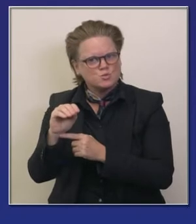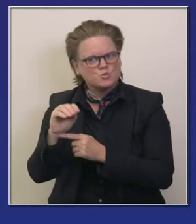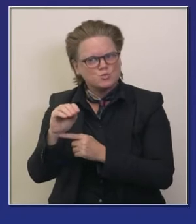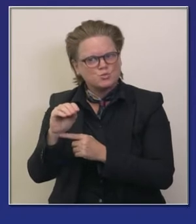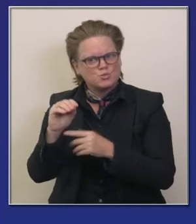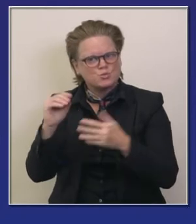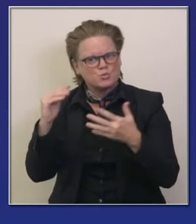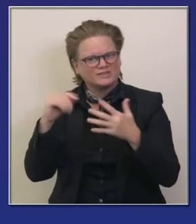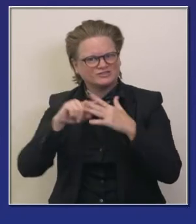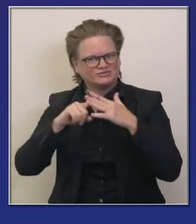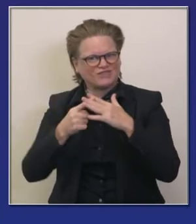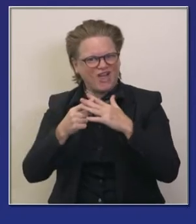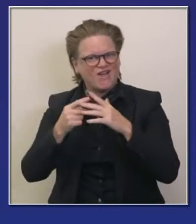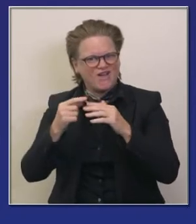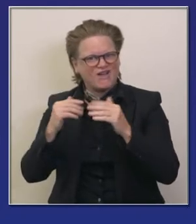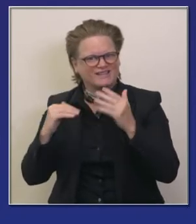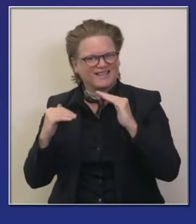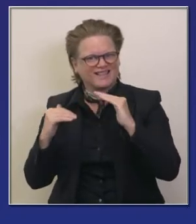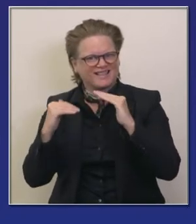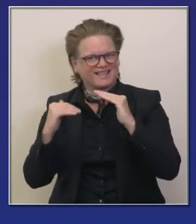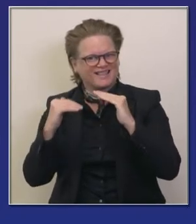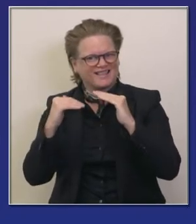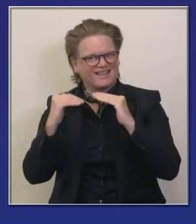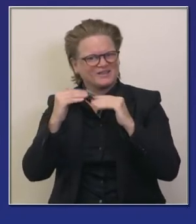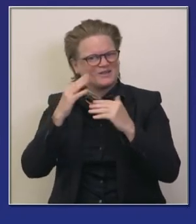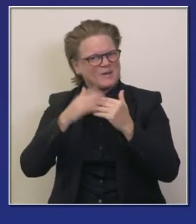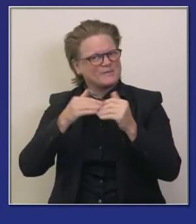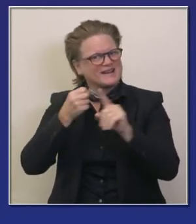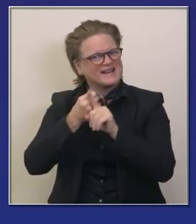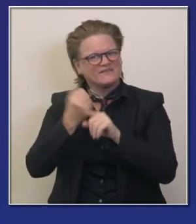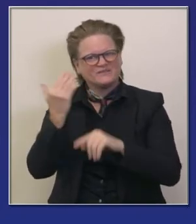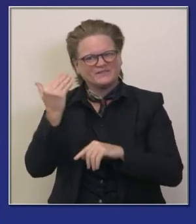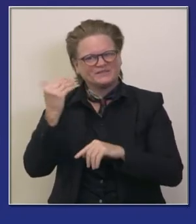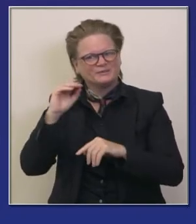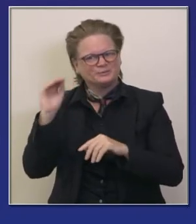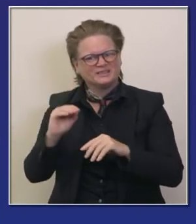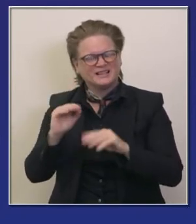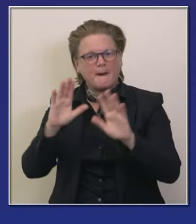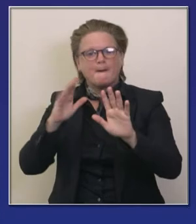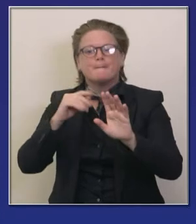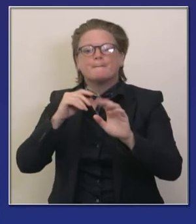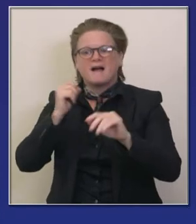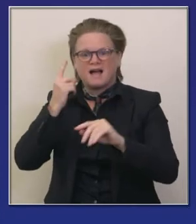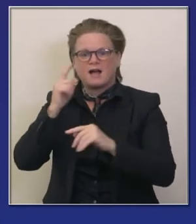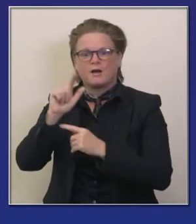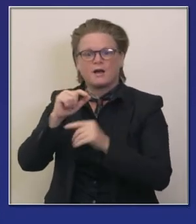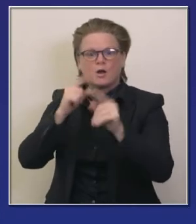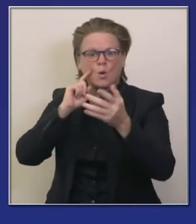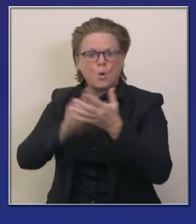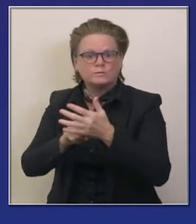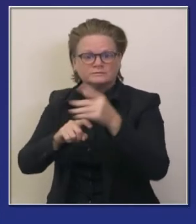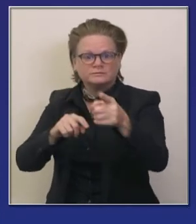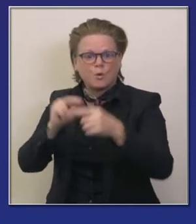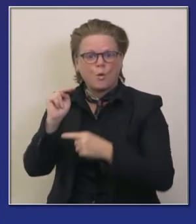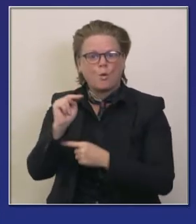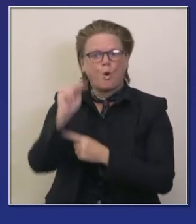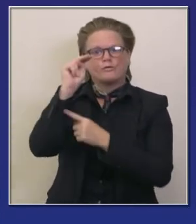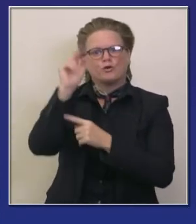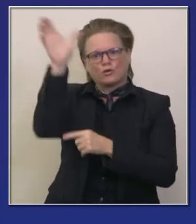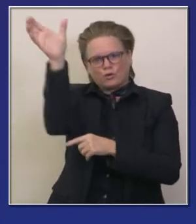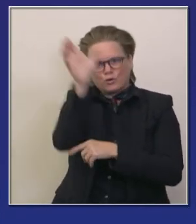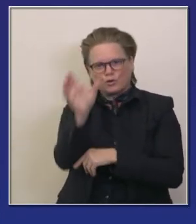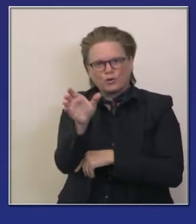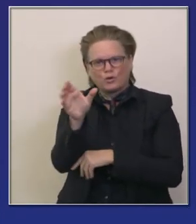por ciento de capacidad en el norte de california estar un poco mejor en cuanto a su capacidad actual en base a los índices de transmisión